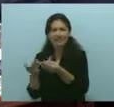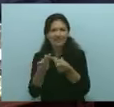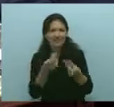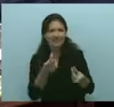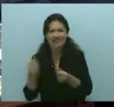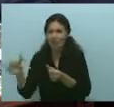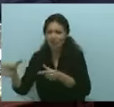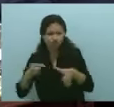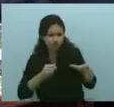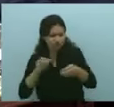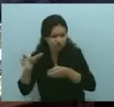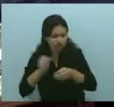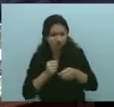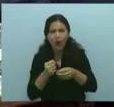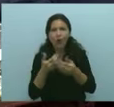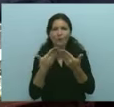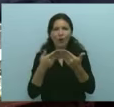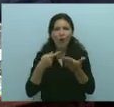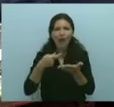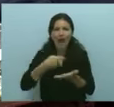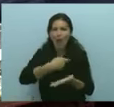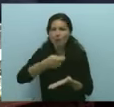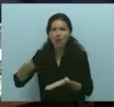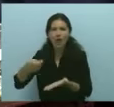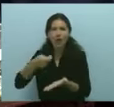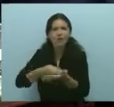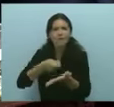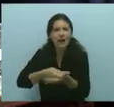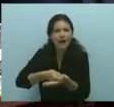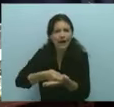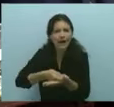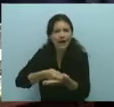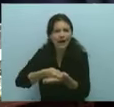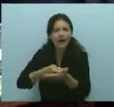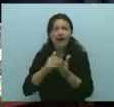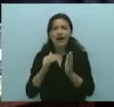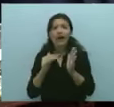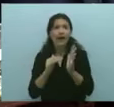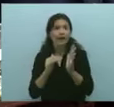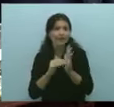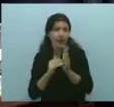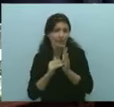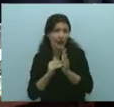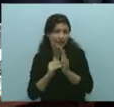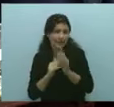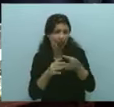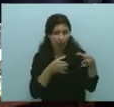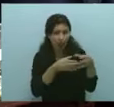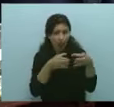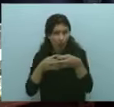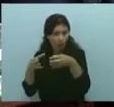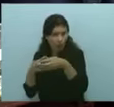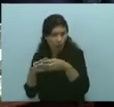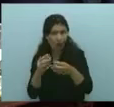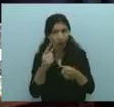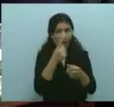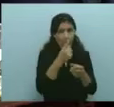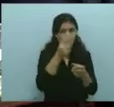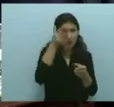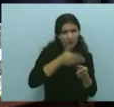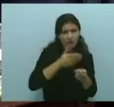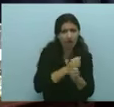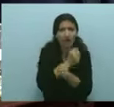hay un aumento gradual de los aportes personales desde el 1% en las categorías más bajas hasta el 6